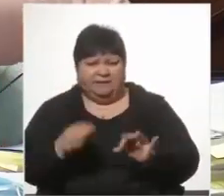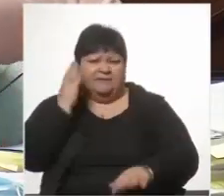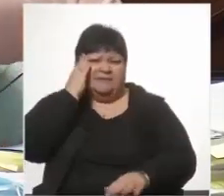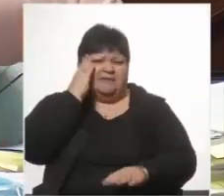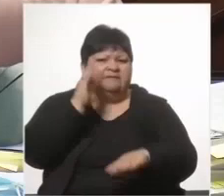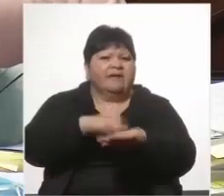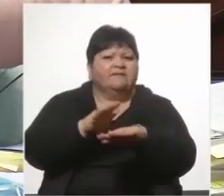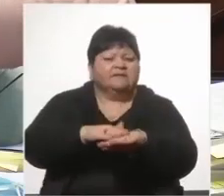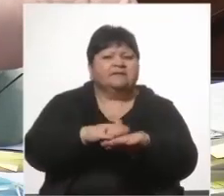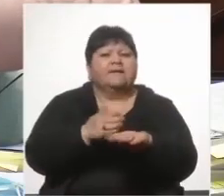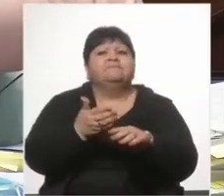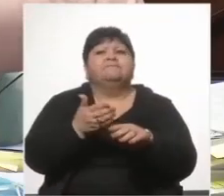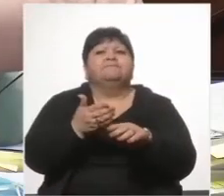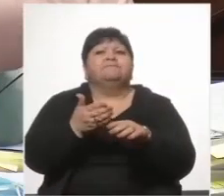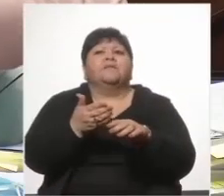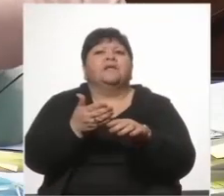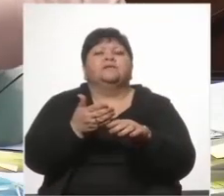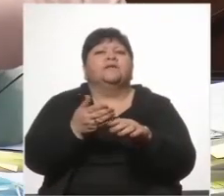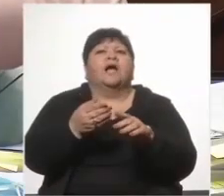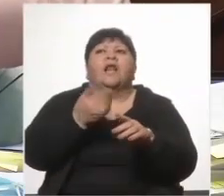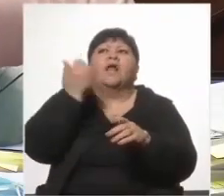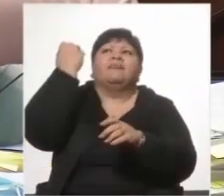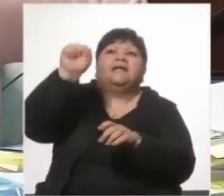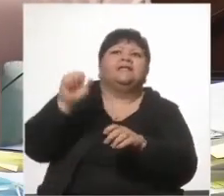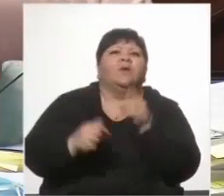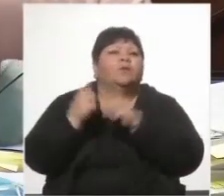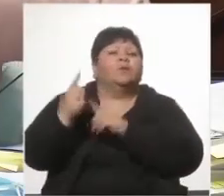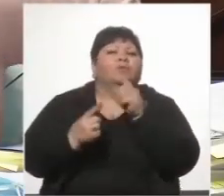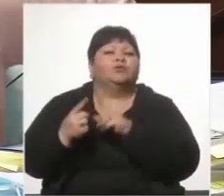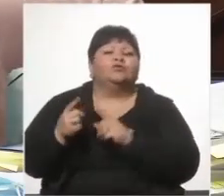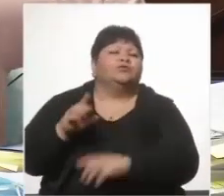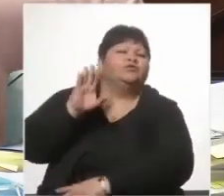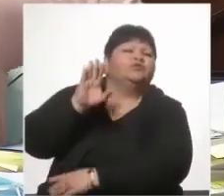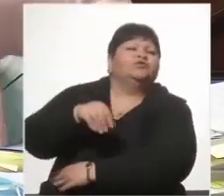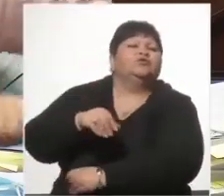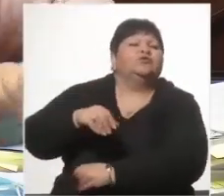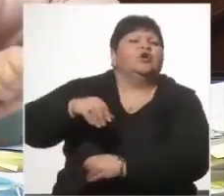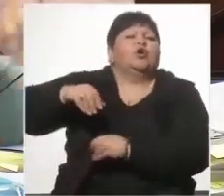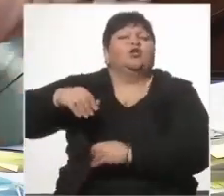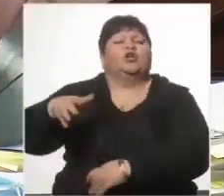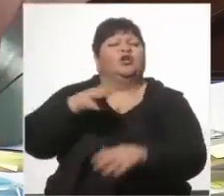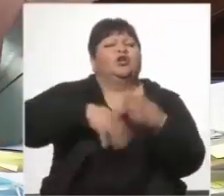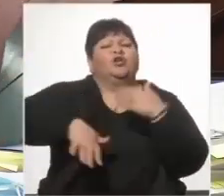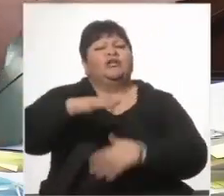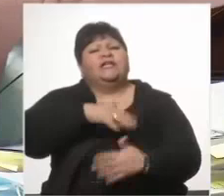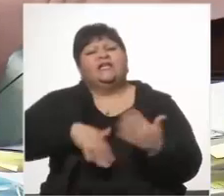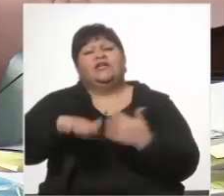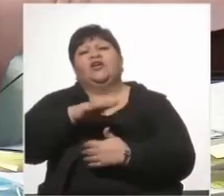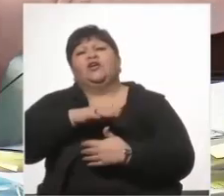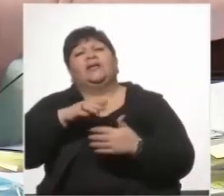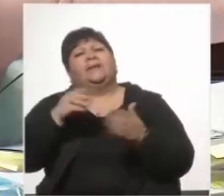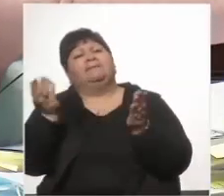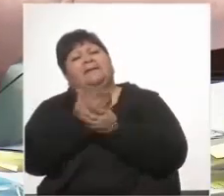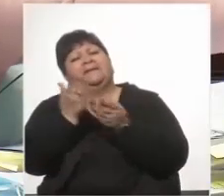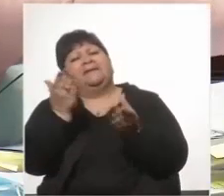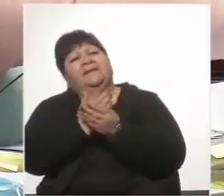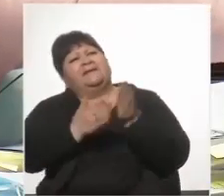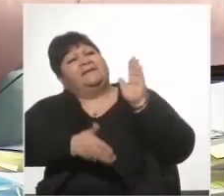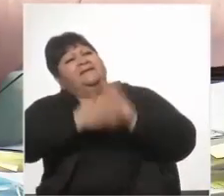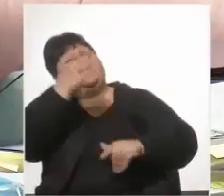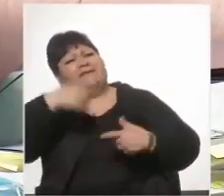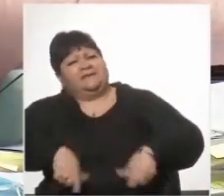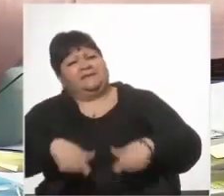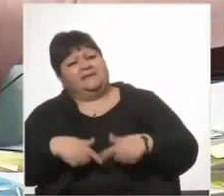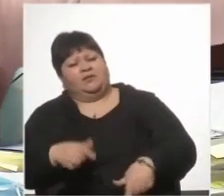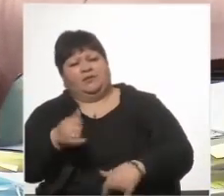de la posibilidad de haberse cometido algún delito o sea todos los líos que se hicieron que el expediente además ya había girado al ministerio de defensa